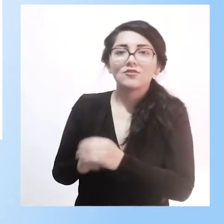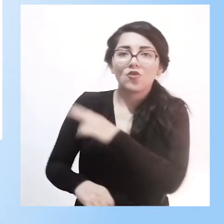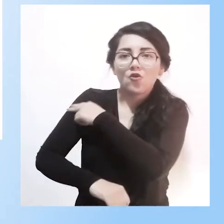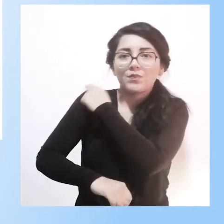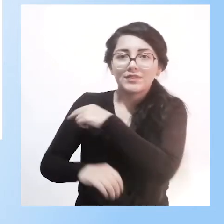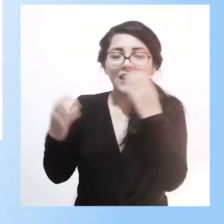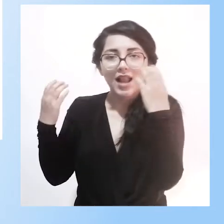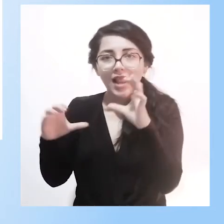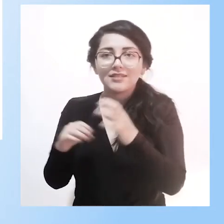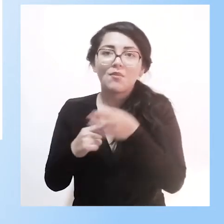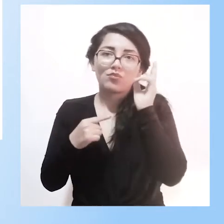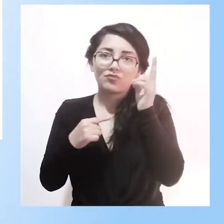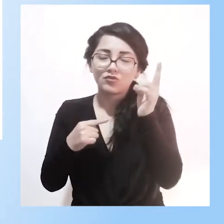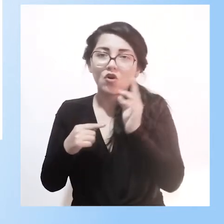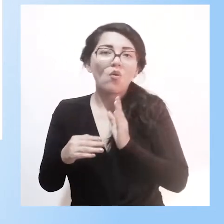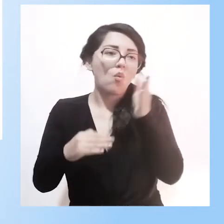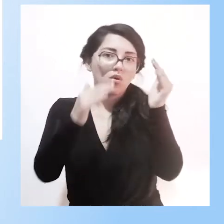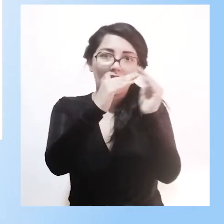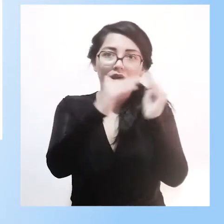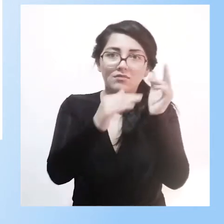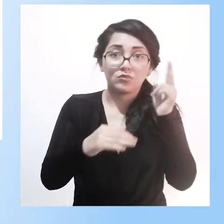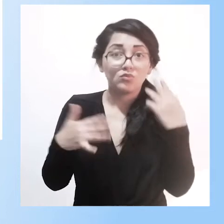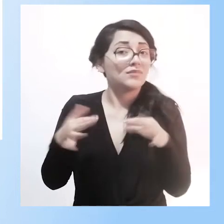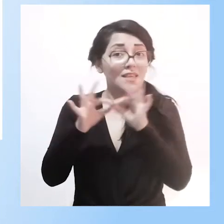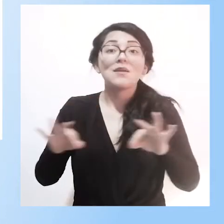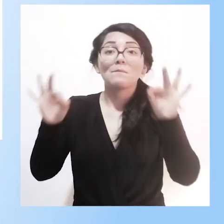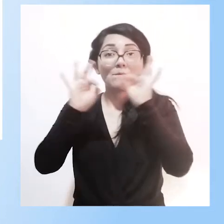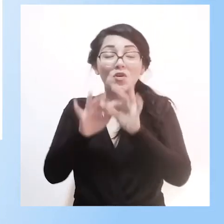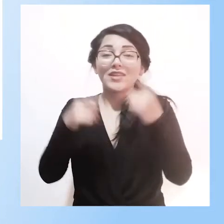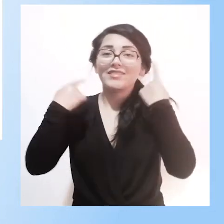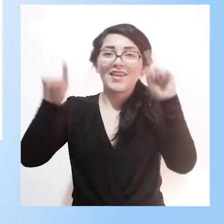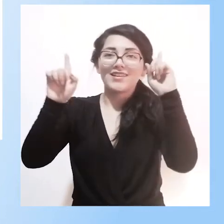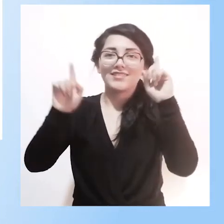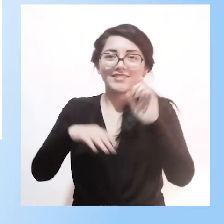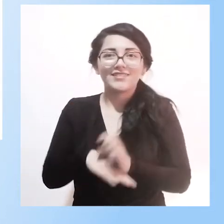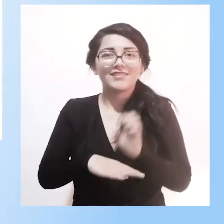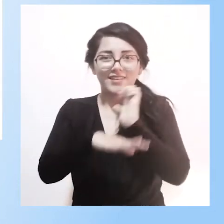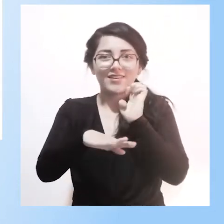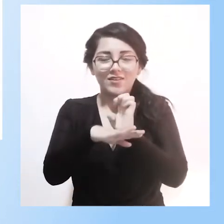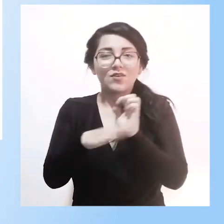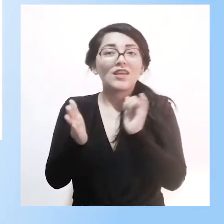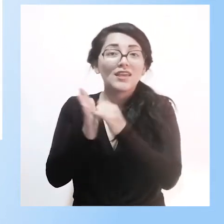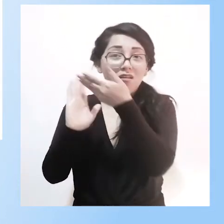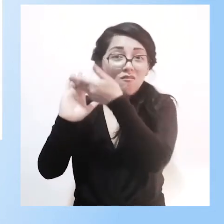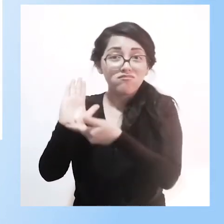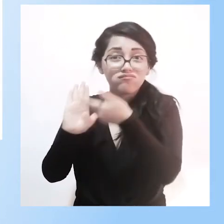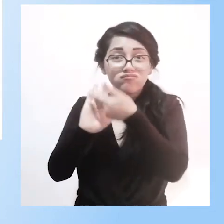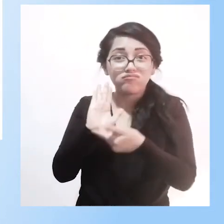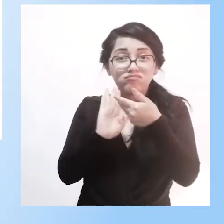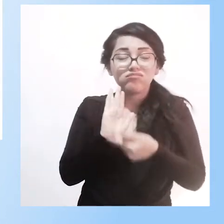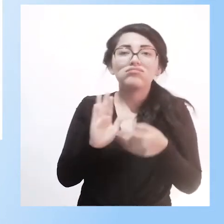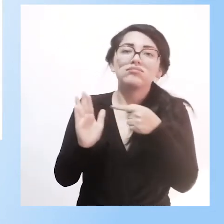consumo de... Esto es un hito muy importante dentro del Ecuador, que es lo que nos permite garantizar la sostenibilidad